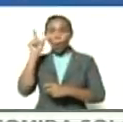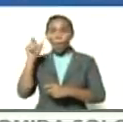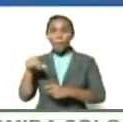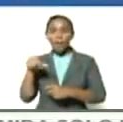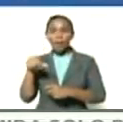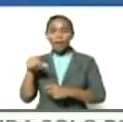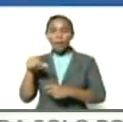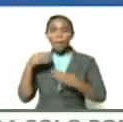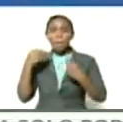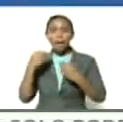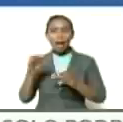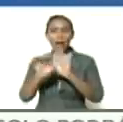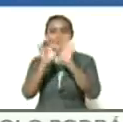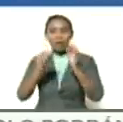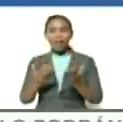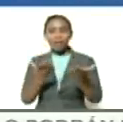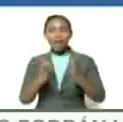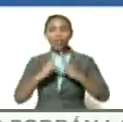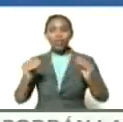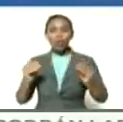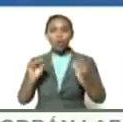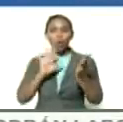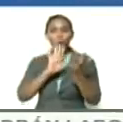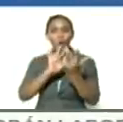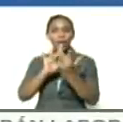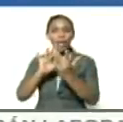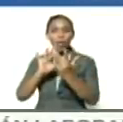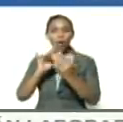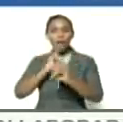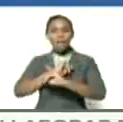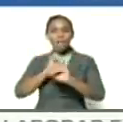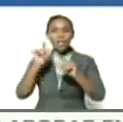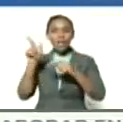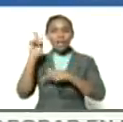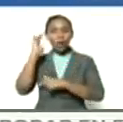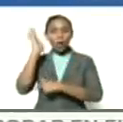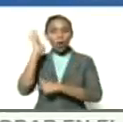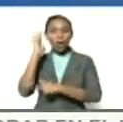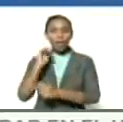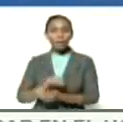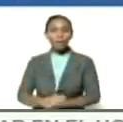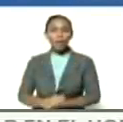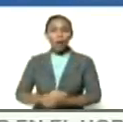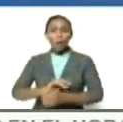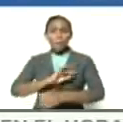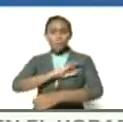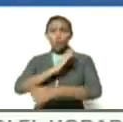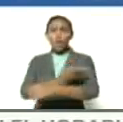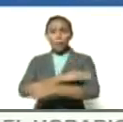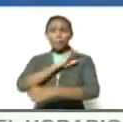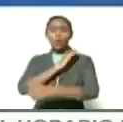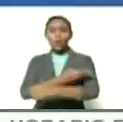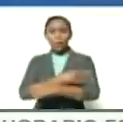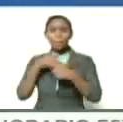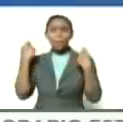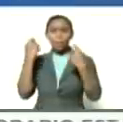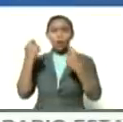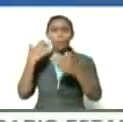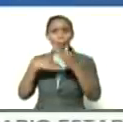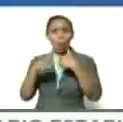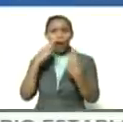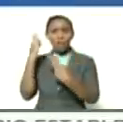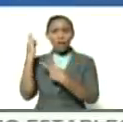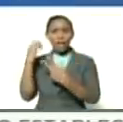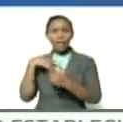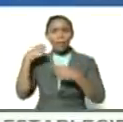Chuchú para regalárselo a todos los conectados al final de esta jornada poder poder poder popular vamos a ver